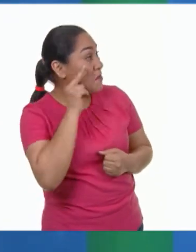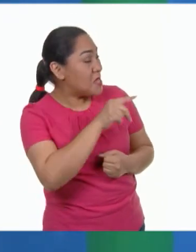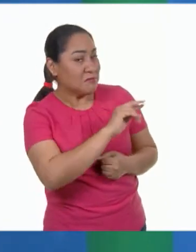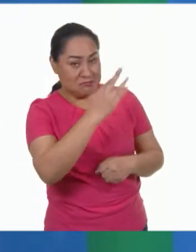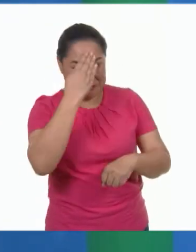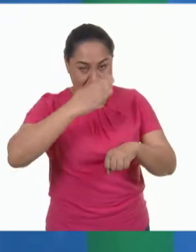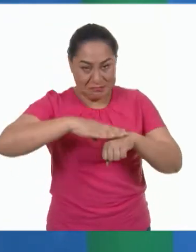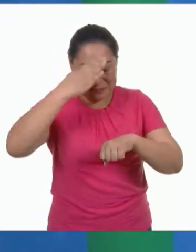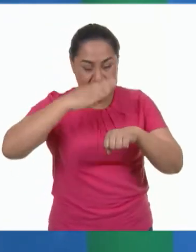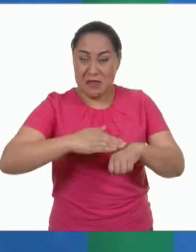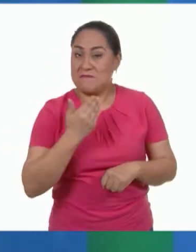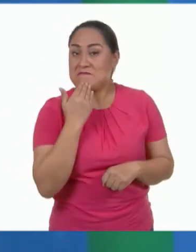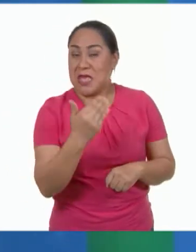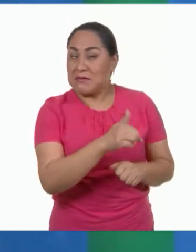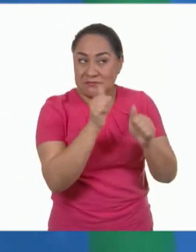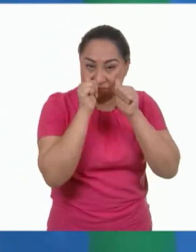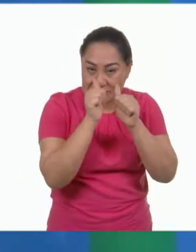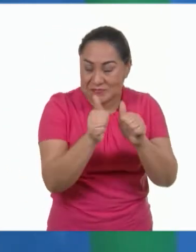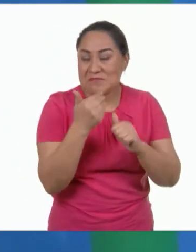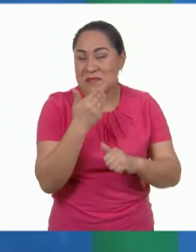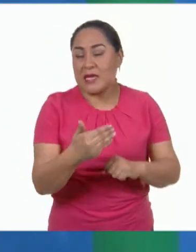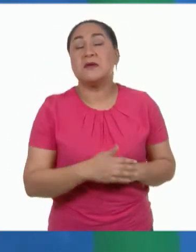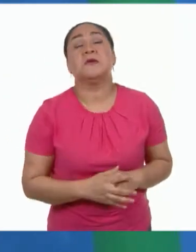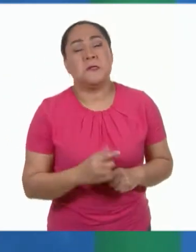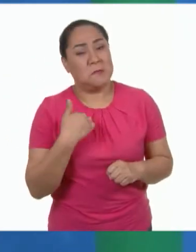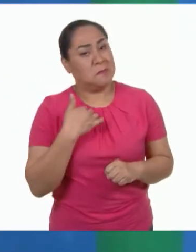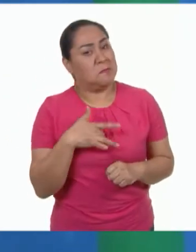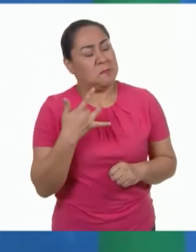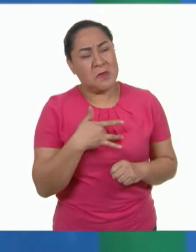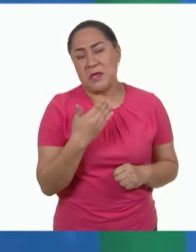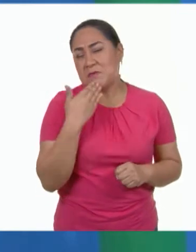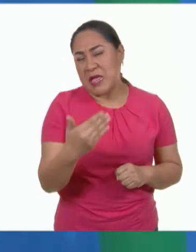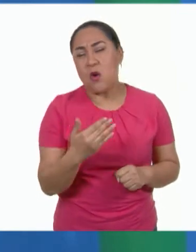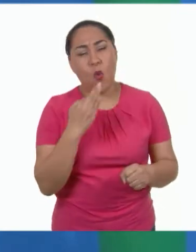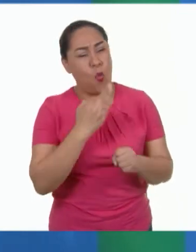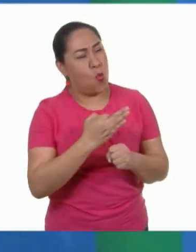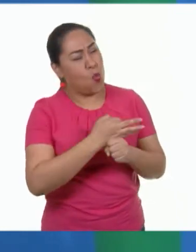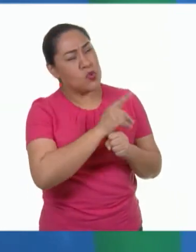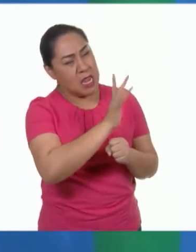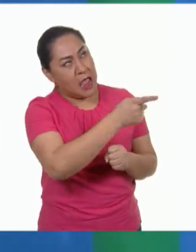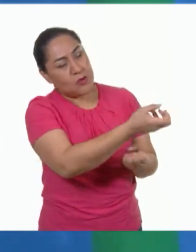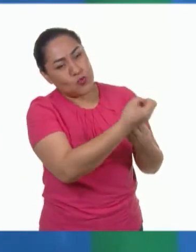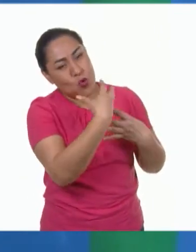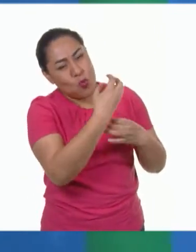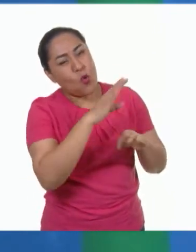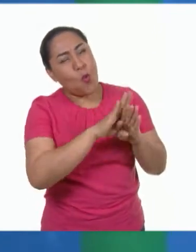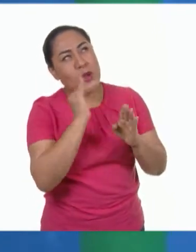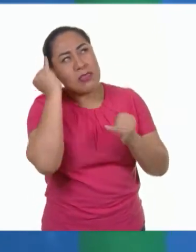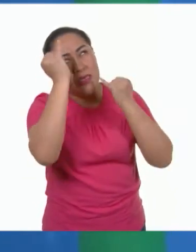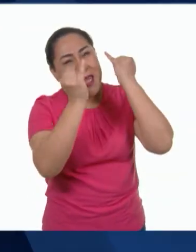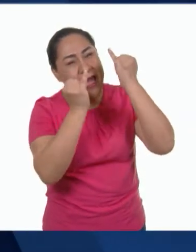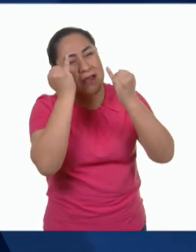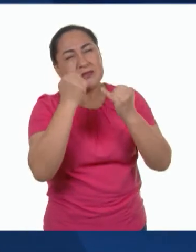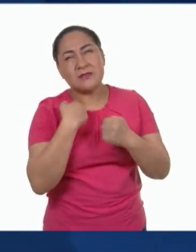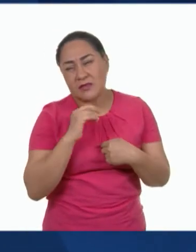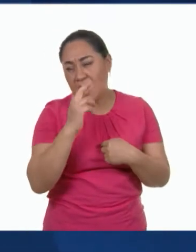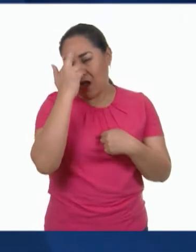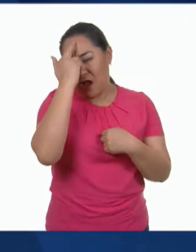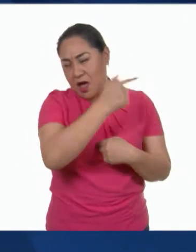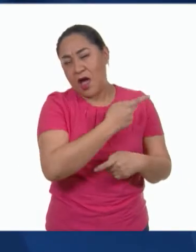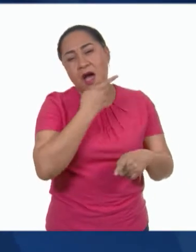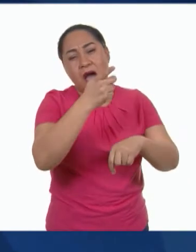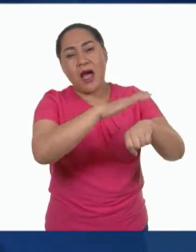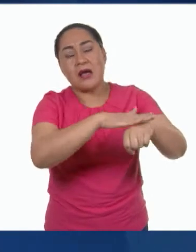muy bien. Eso me parece muy bueno. Tú también nos diste algunas ideas que se te ocurrieron. Recuerdo que nos sugeriste sólo